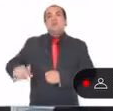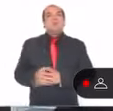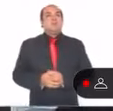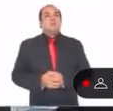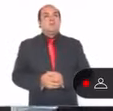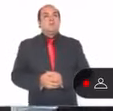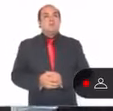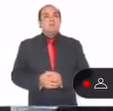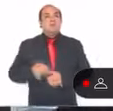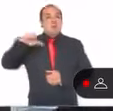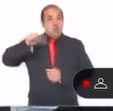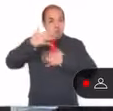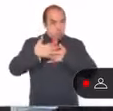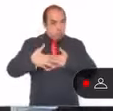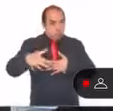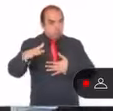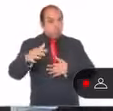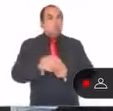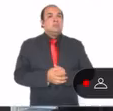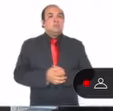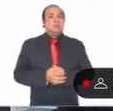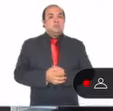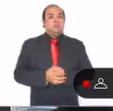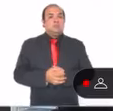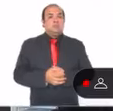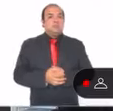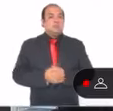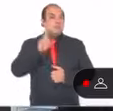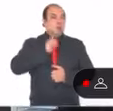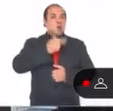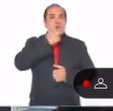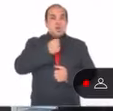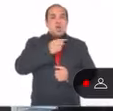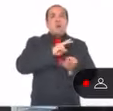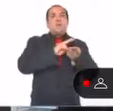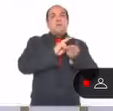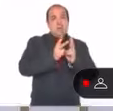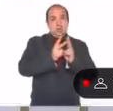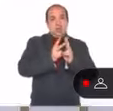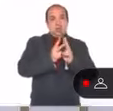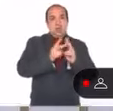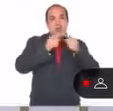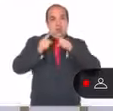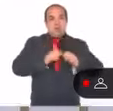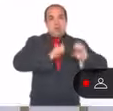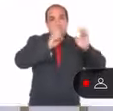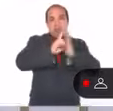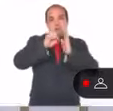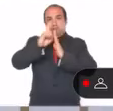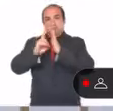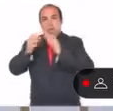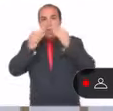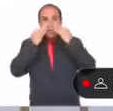que de ahora en adelante las y los vecinos de estos condominios podrán atestiguar